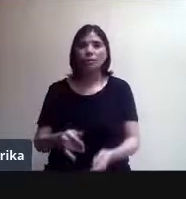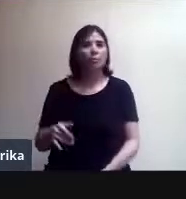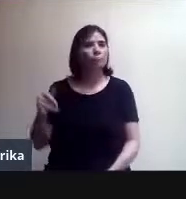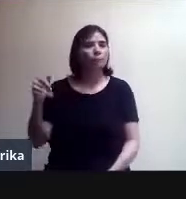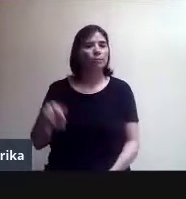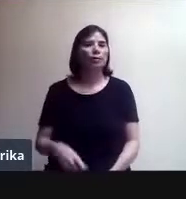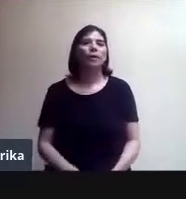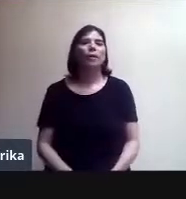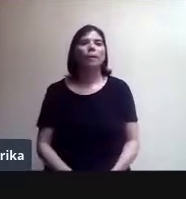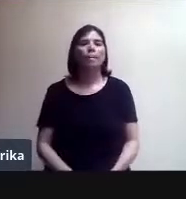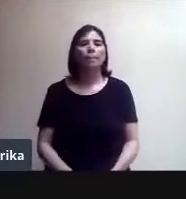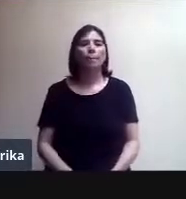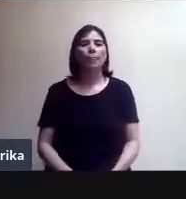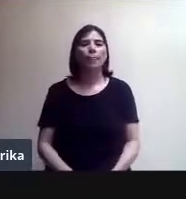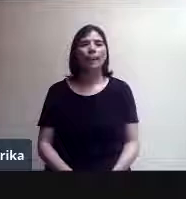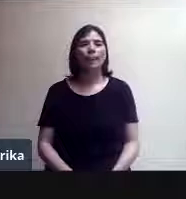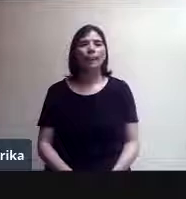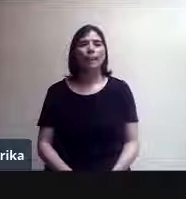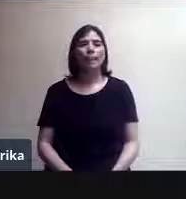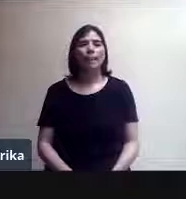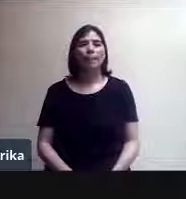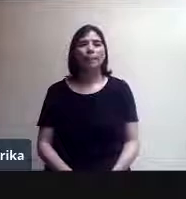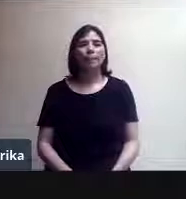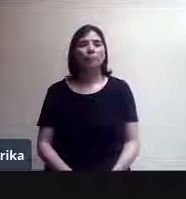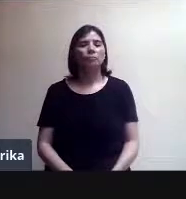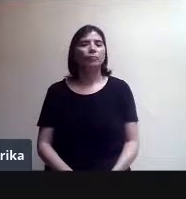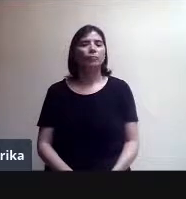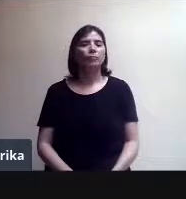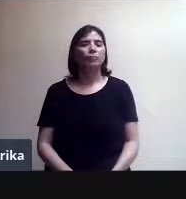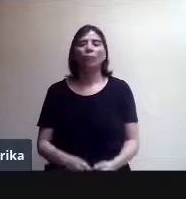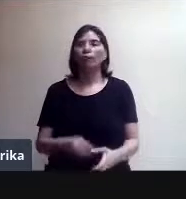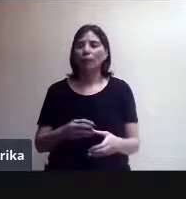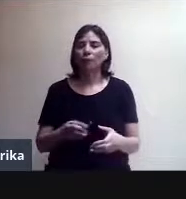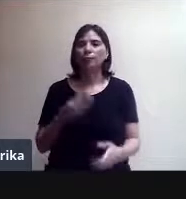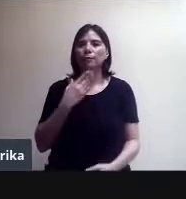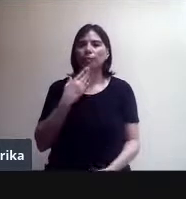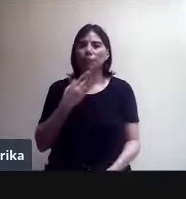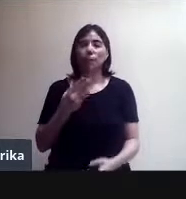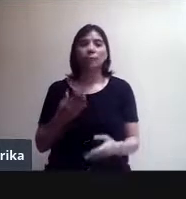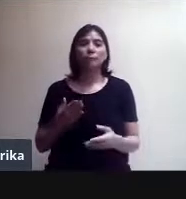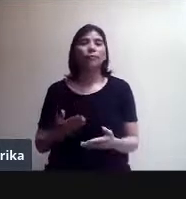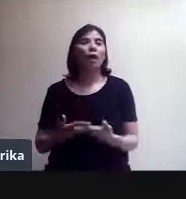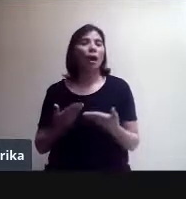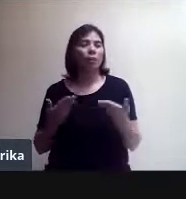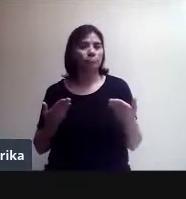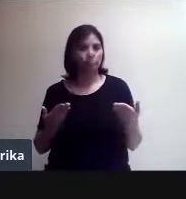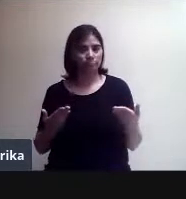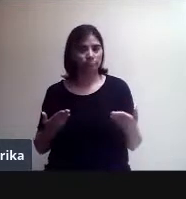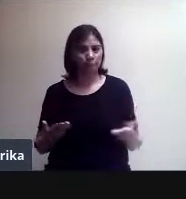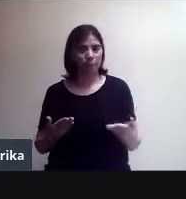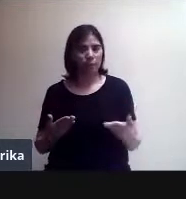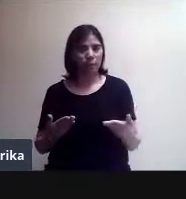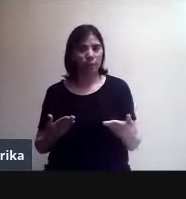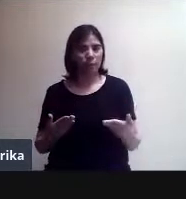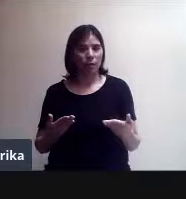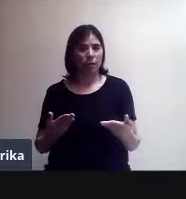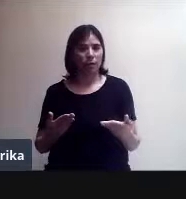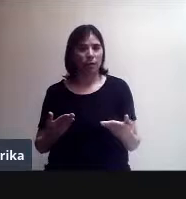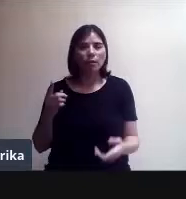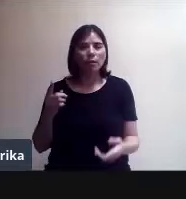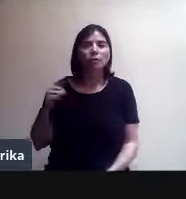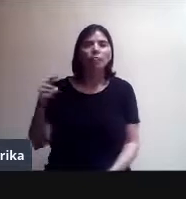Y, bueno, me parece que estuvo bien. Entonces, bueno, ahora voy a ir a mi Classroom,